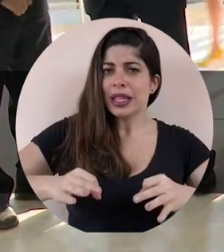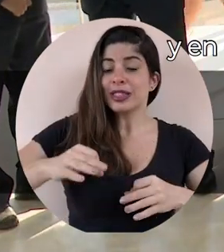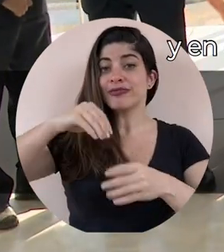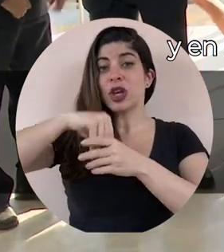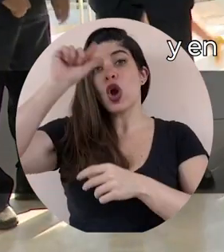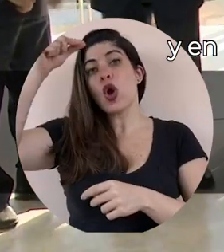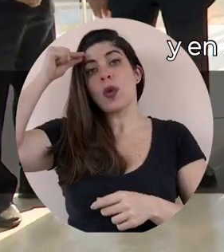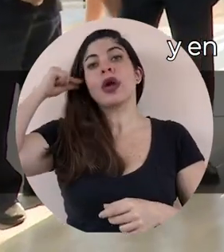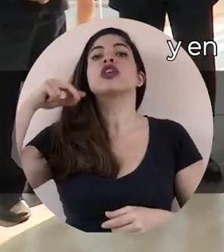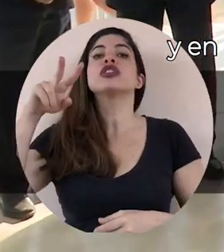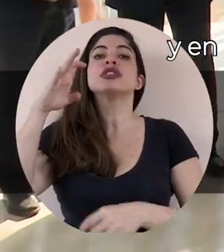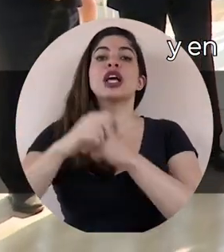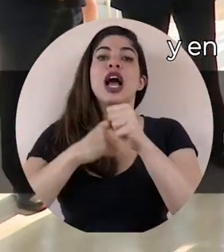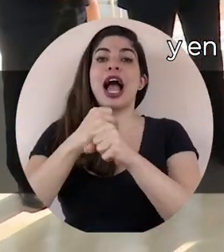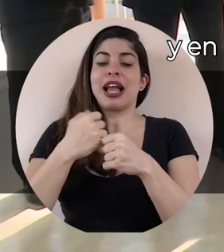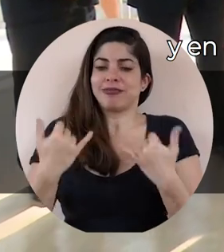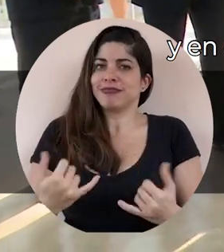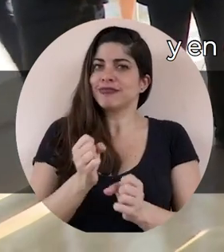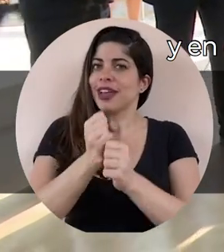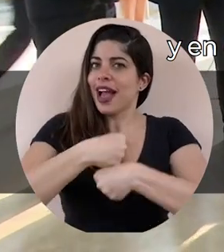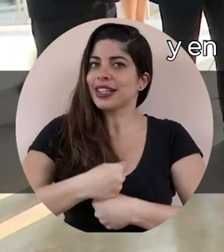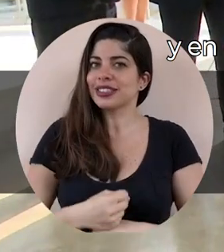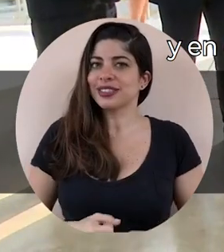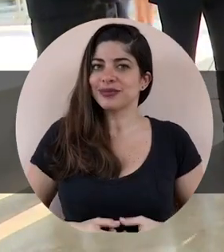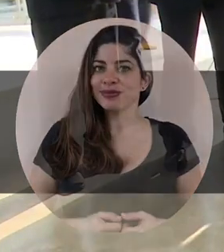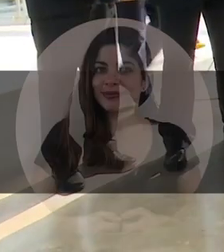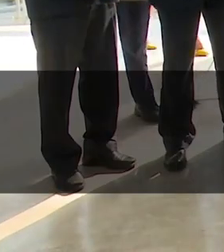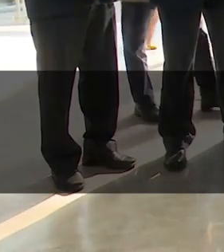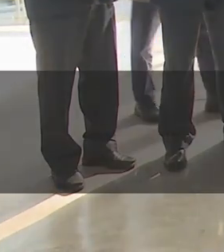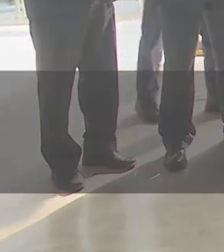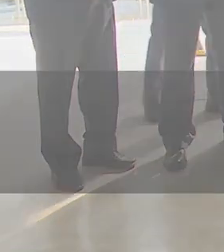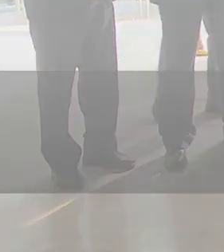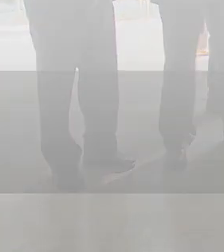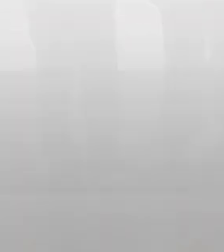decisiones y en el gobierno del Bicentenario lo estamos haciendo.